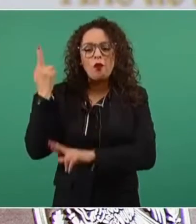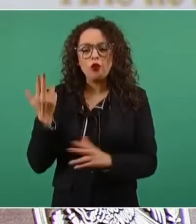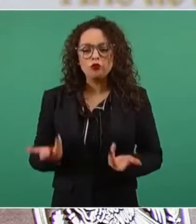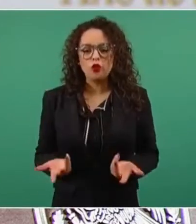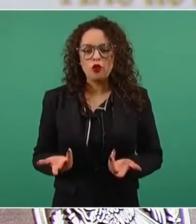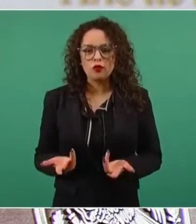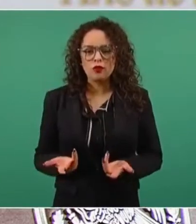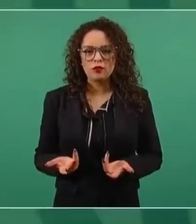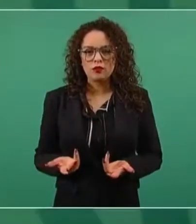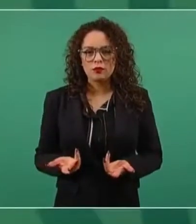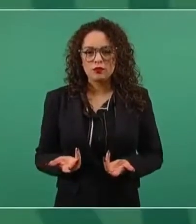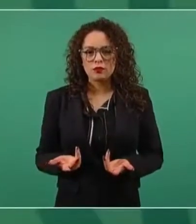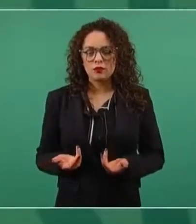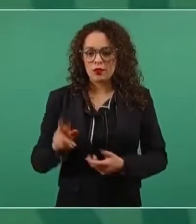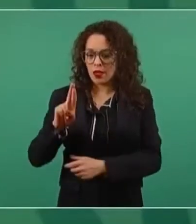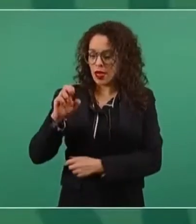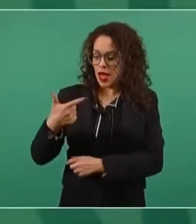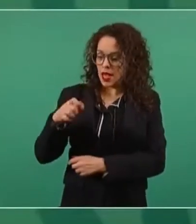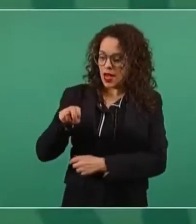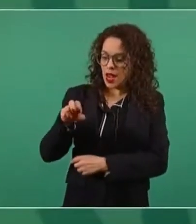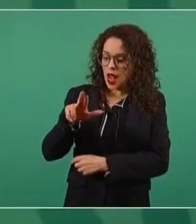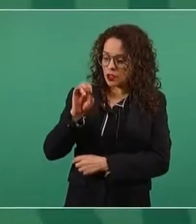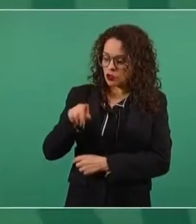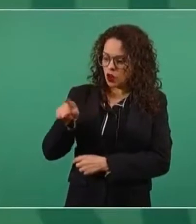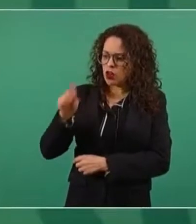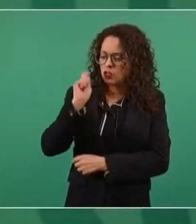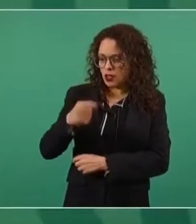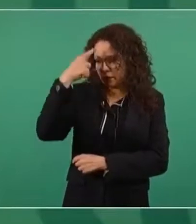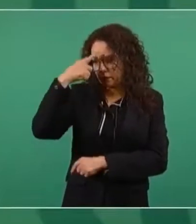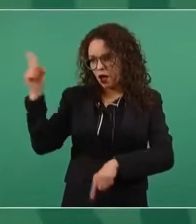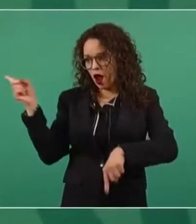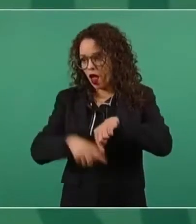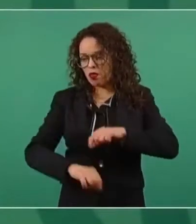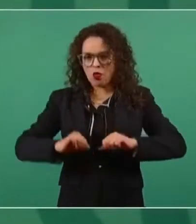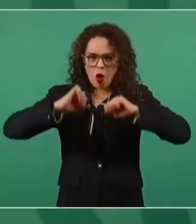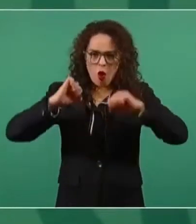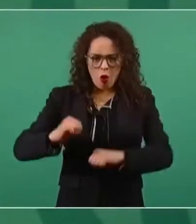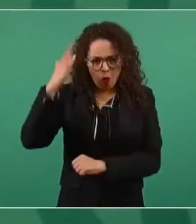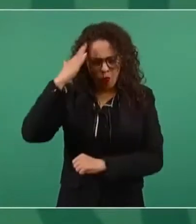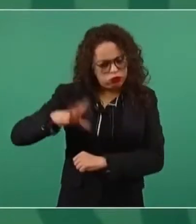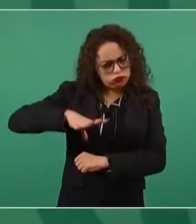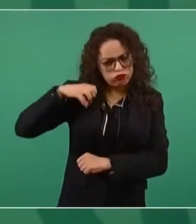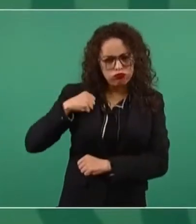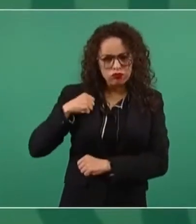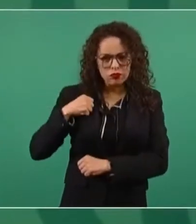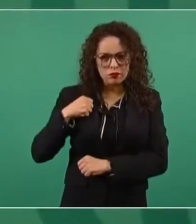El Regeneración era un periódico para combatir a la dictadura abiertamente,